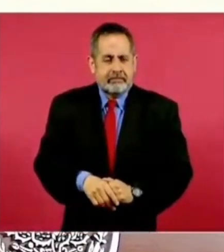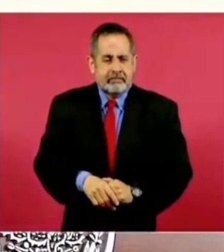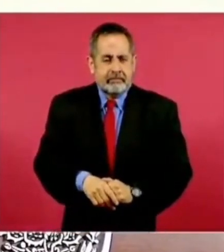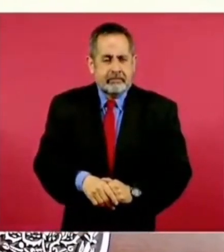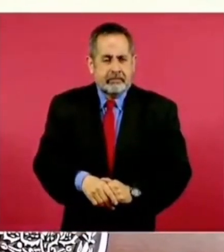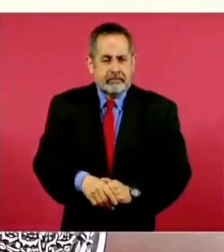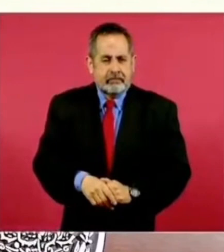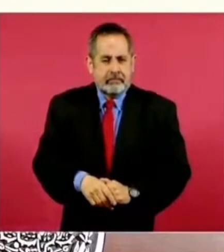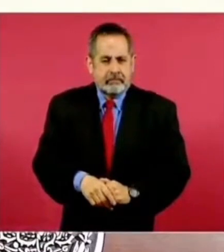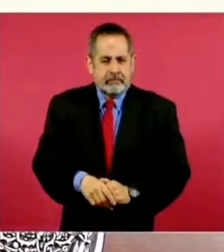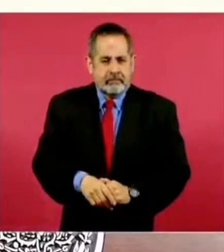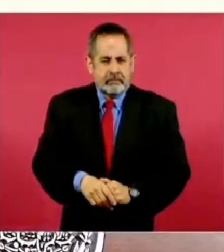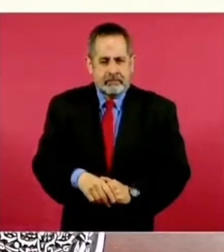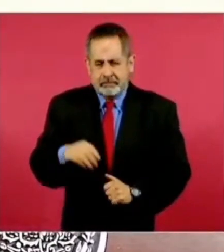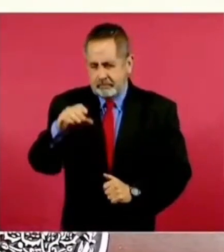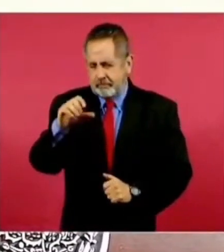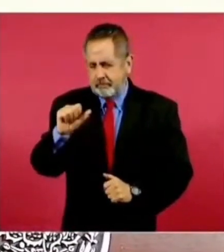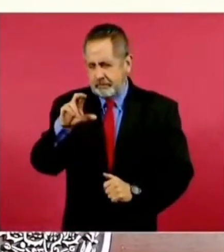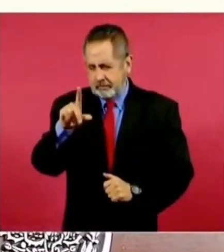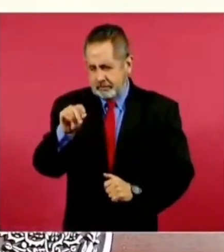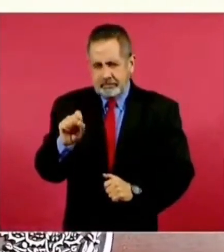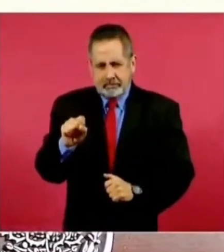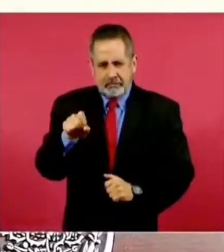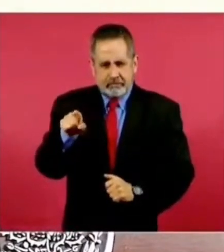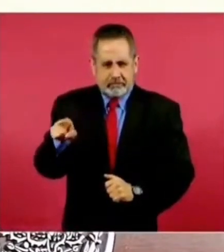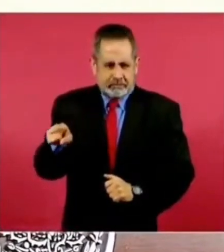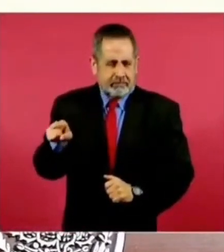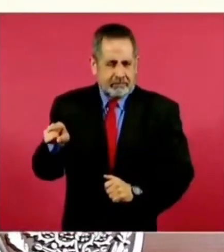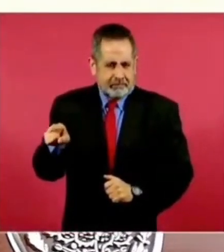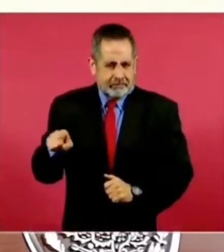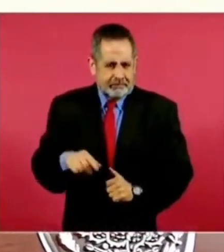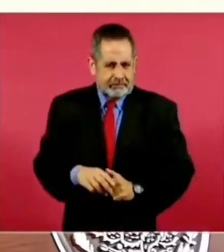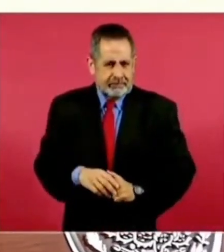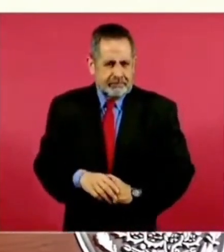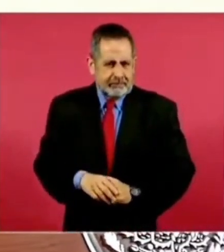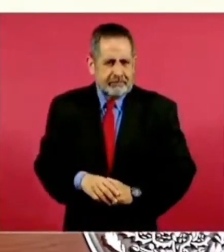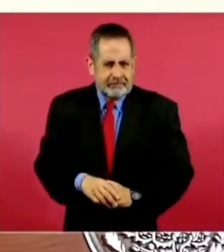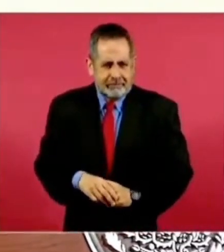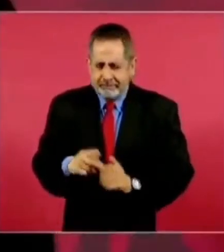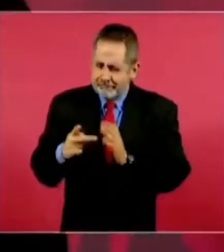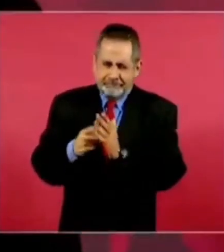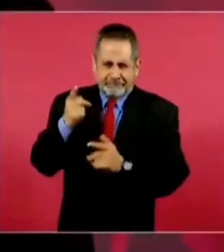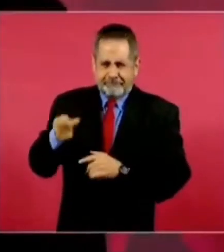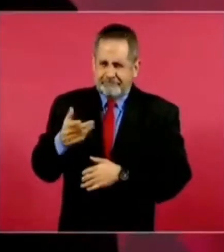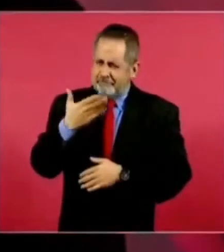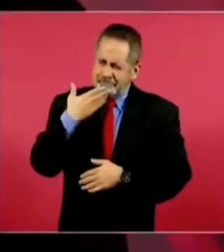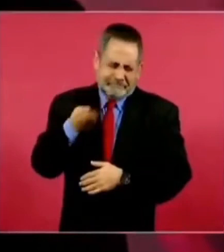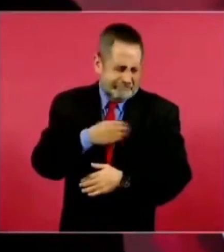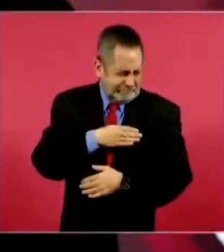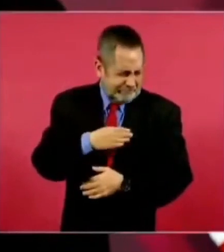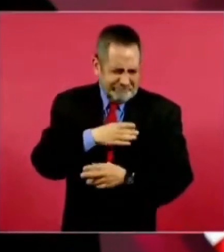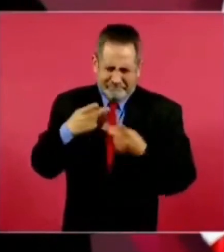Carlos que es repito extraordinaria persona